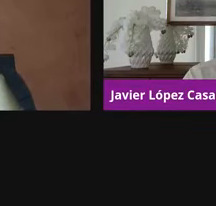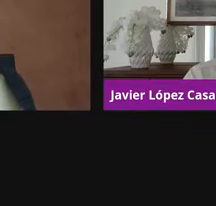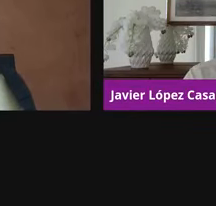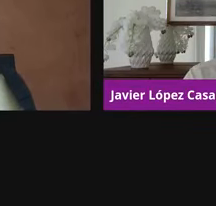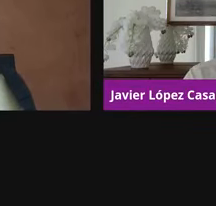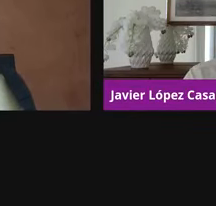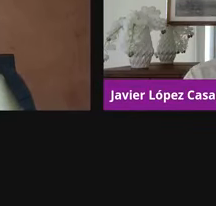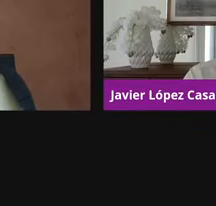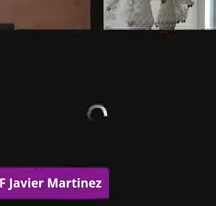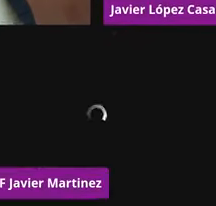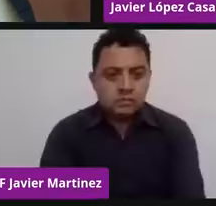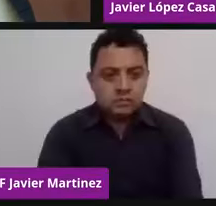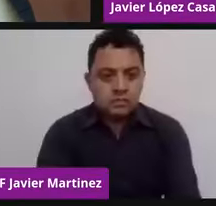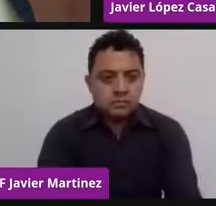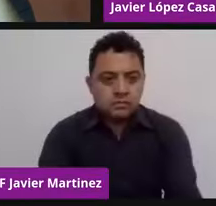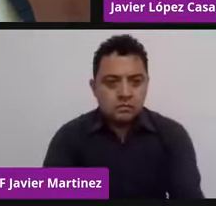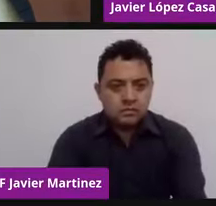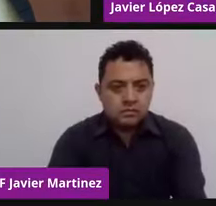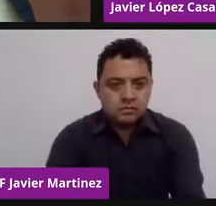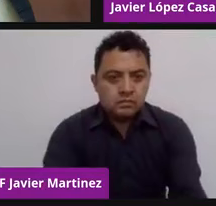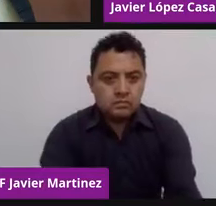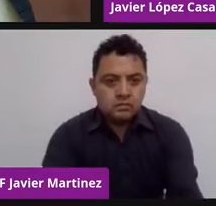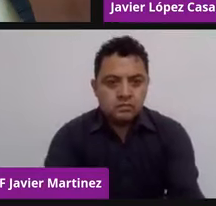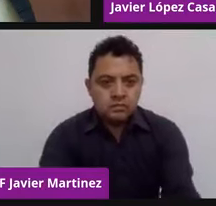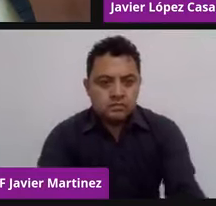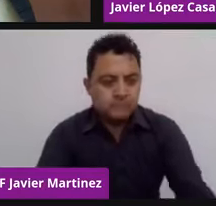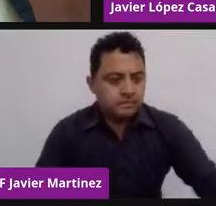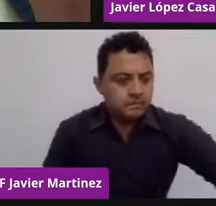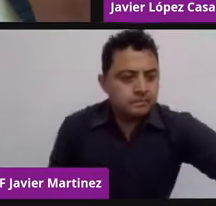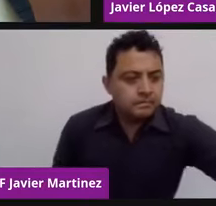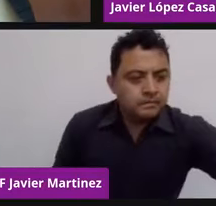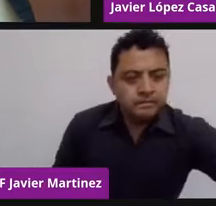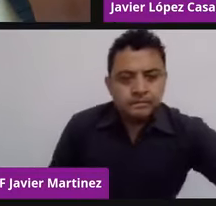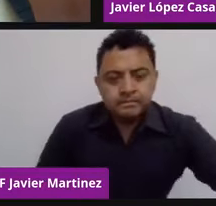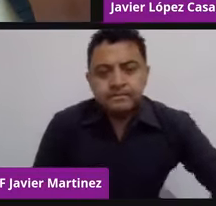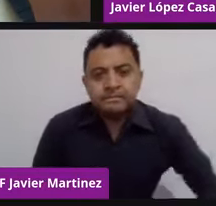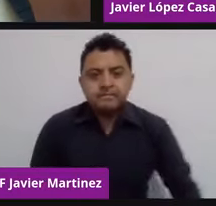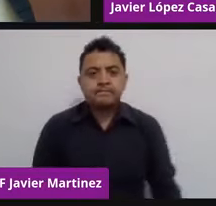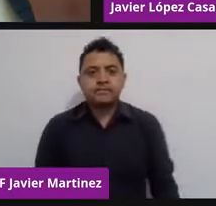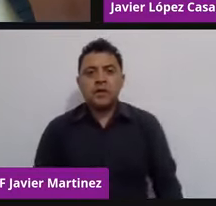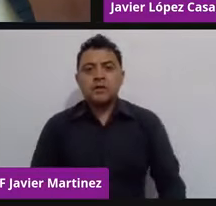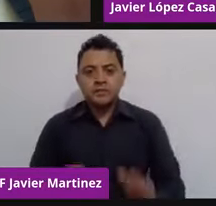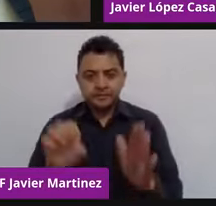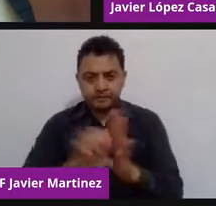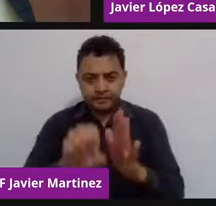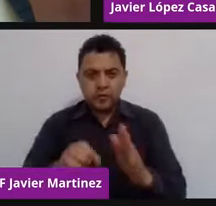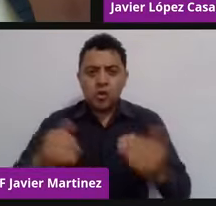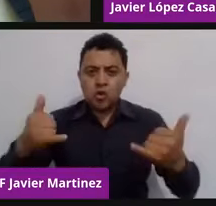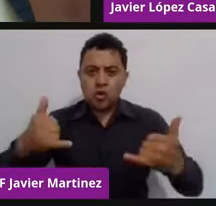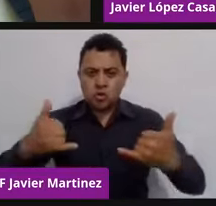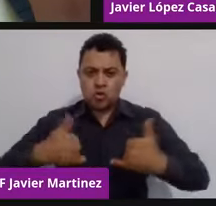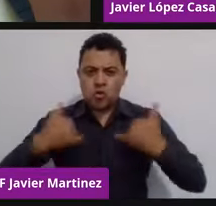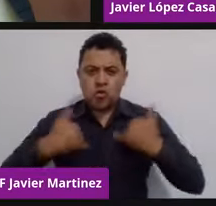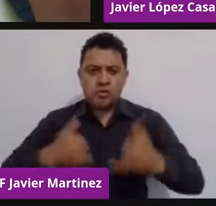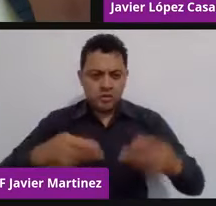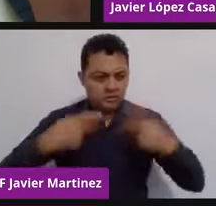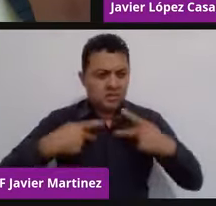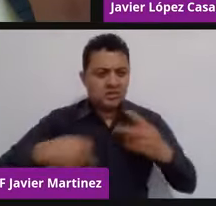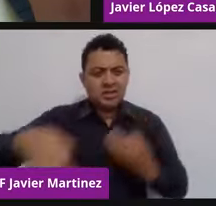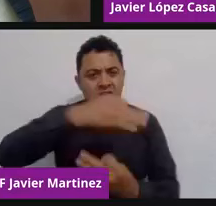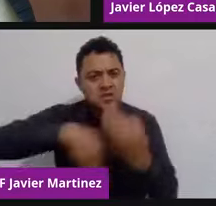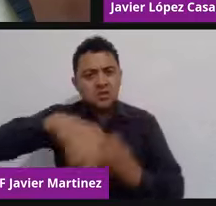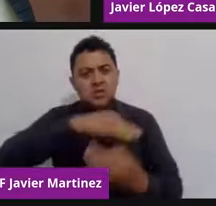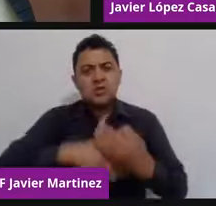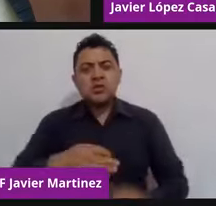equivoco al principio de enseñar a los jóvenes, pero todos aquellos que tienen un dispositivo y que pueden de alguna manera accesar,